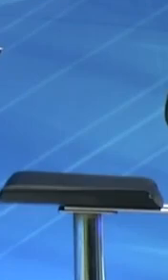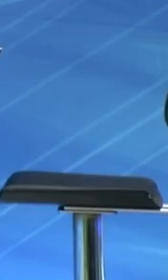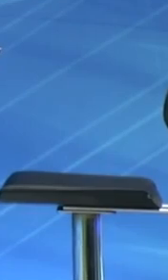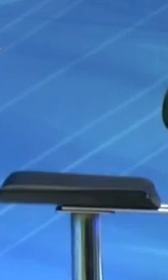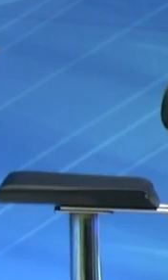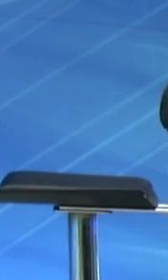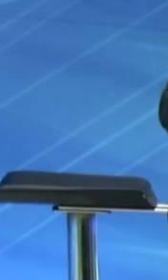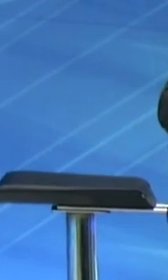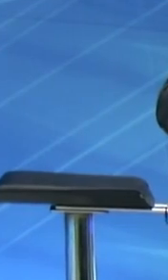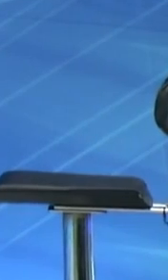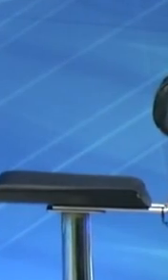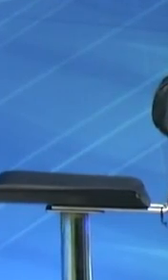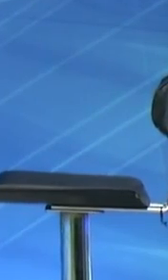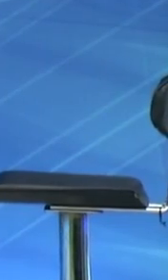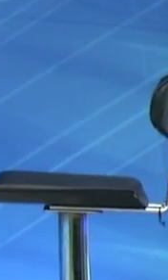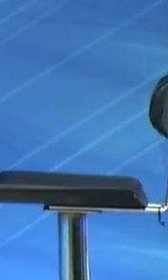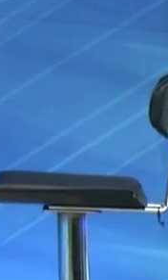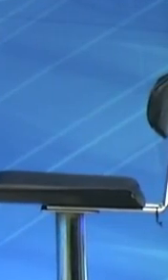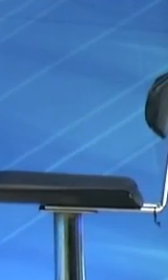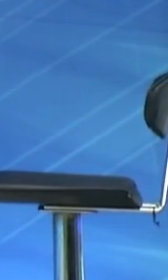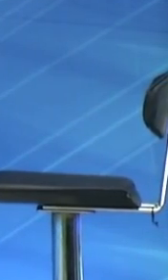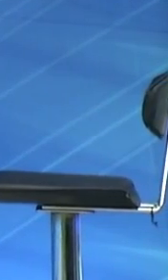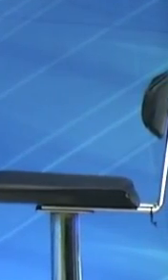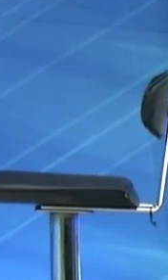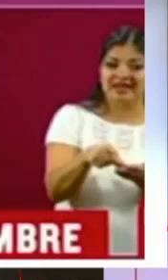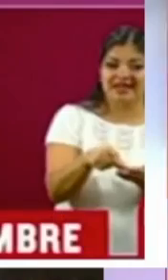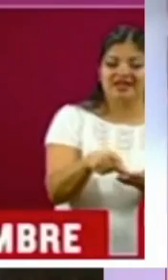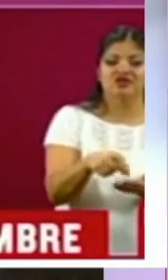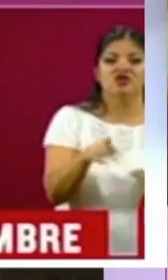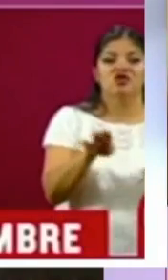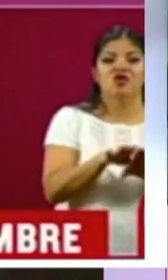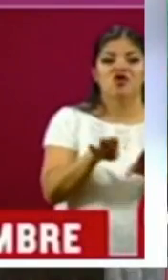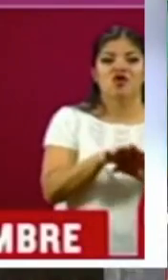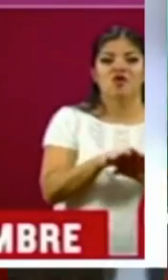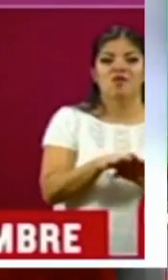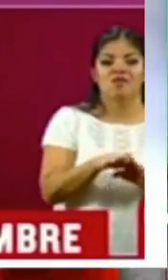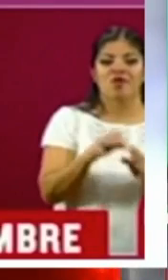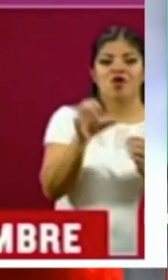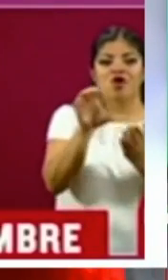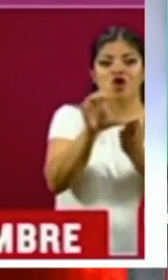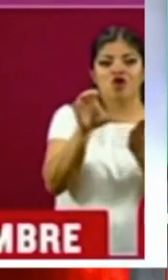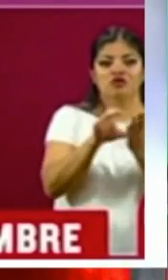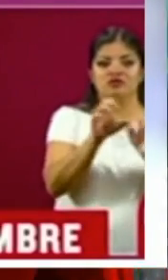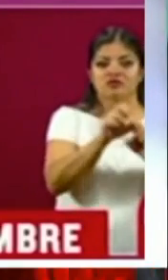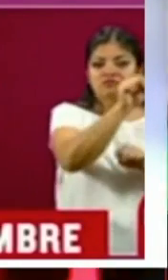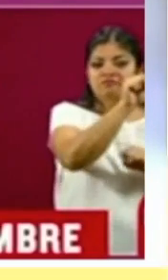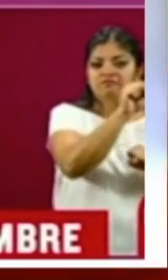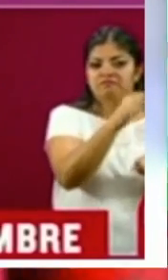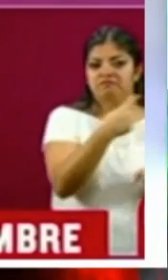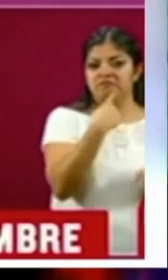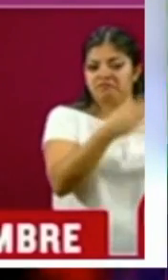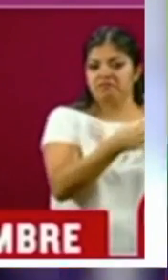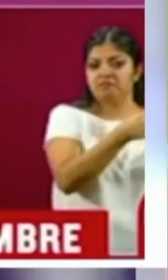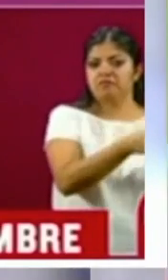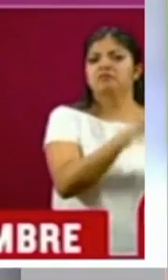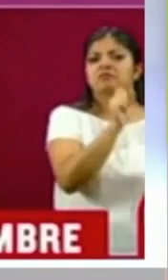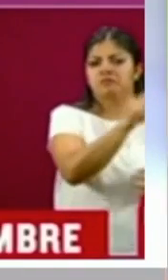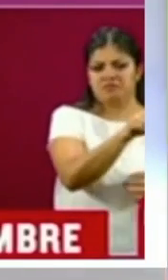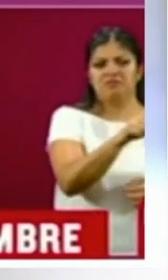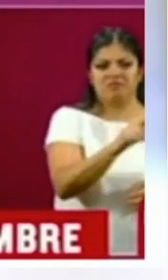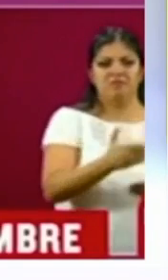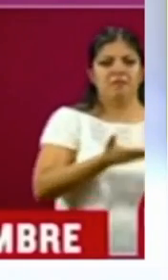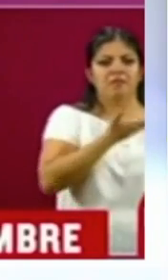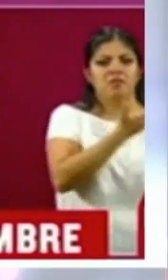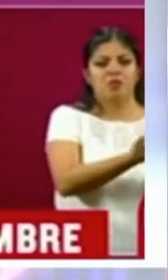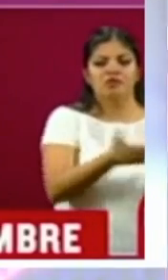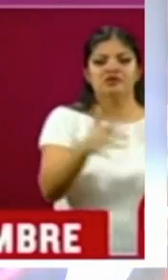¿Cómo será el regreso a clases? Por parte de la Secretaría de Educación Pública informó que, aseguró que las universidades no regresarán a